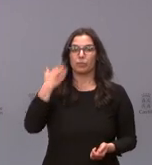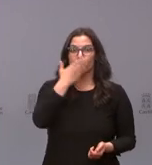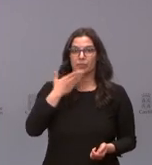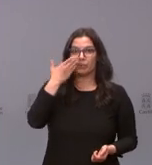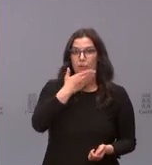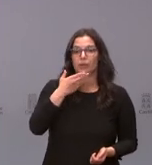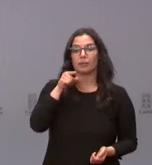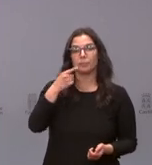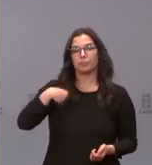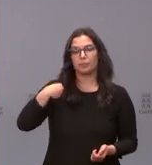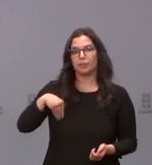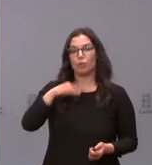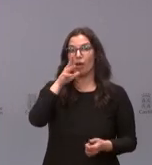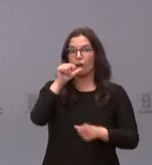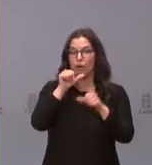a partir de ahora,